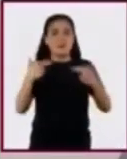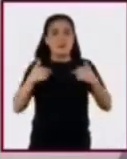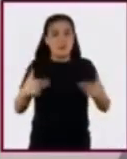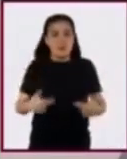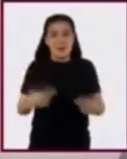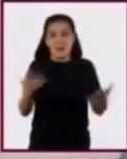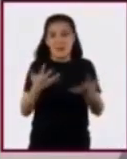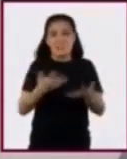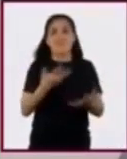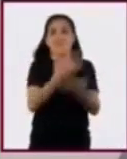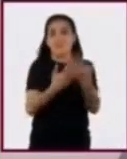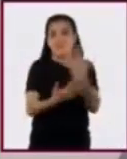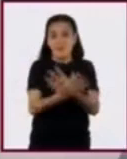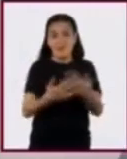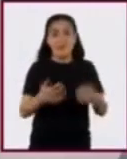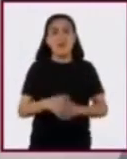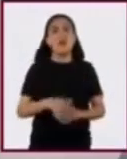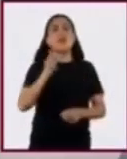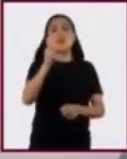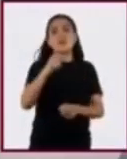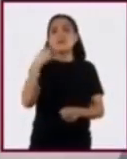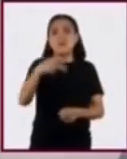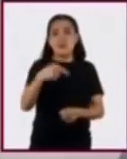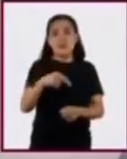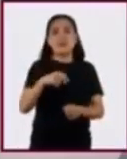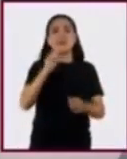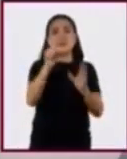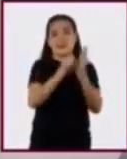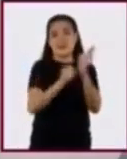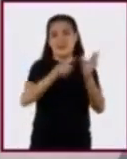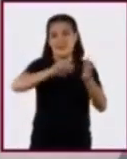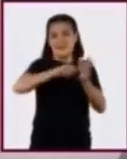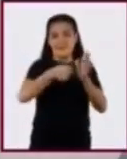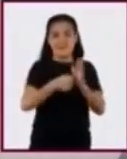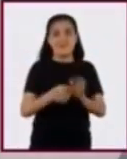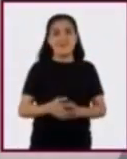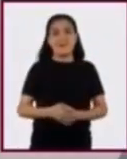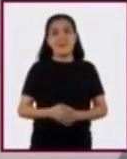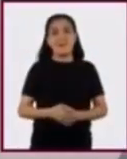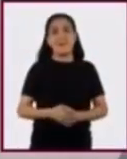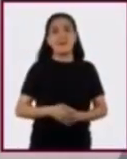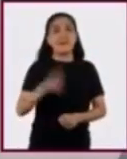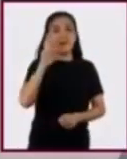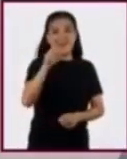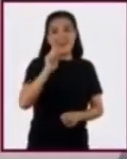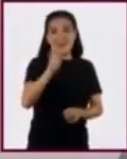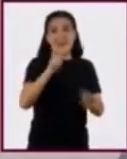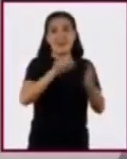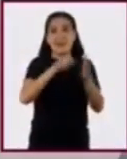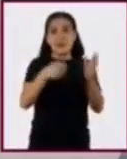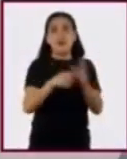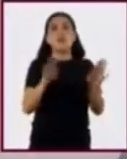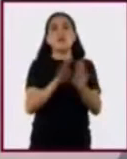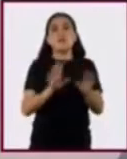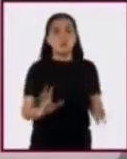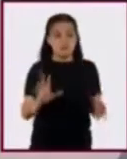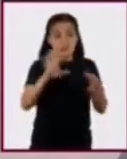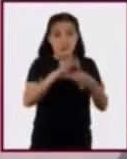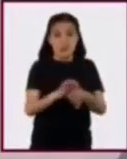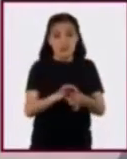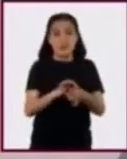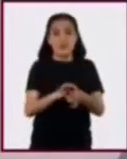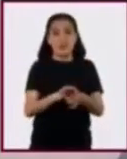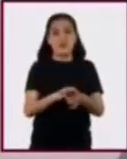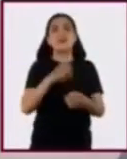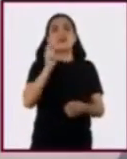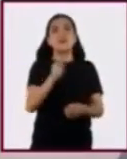a los cuales conocemos como sistemas técnicos. Los sistemas técnicos están conformados